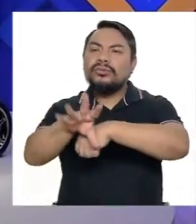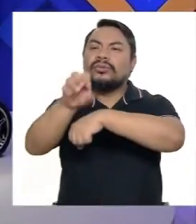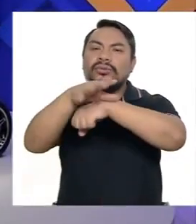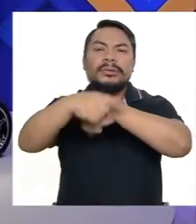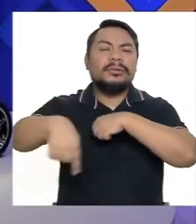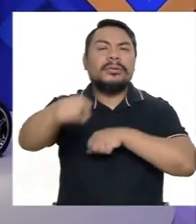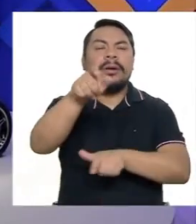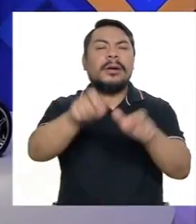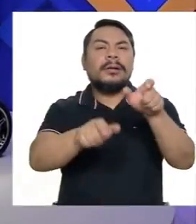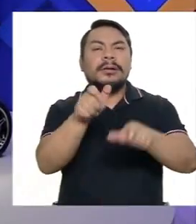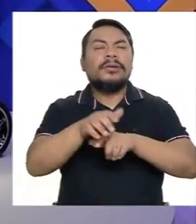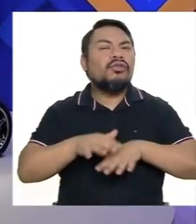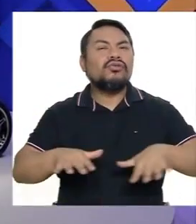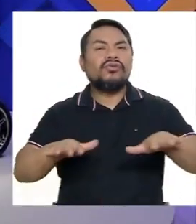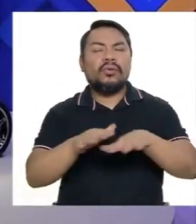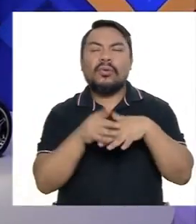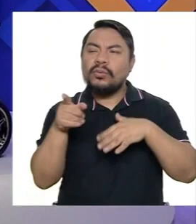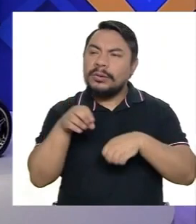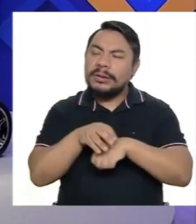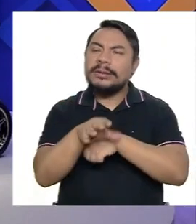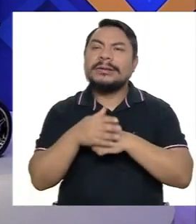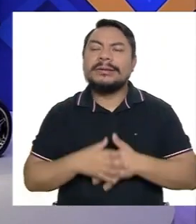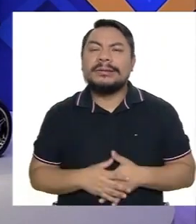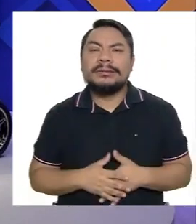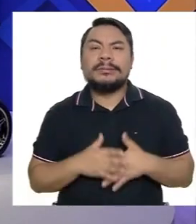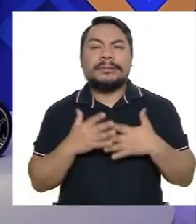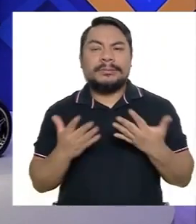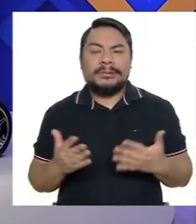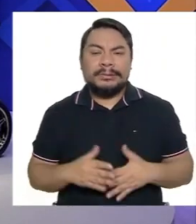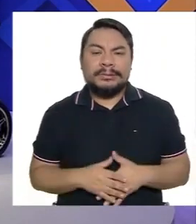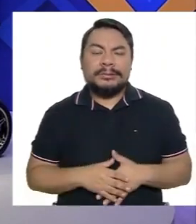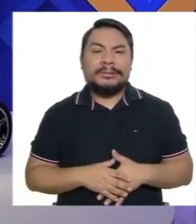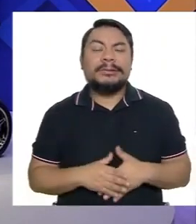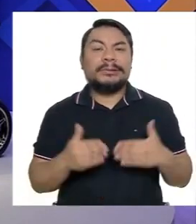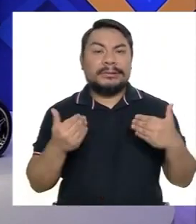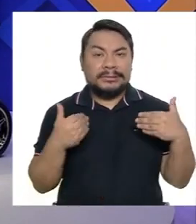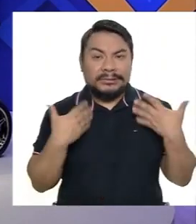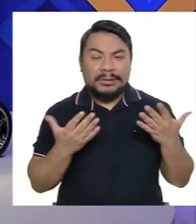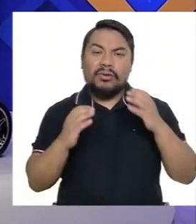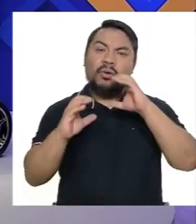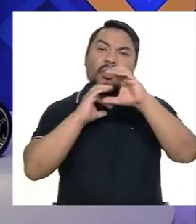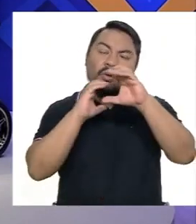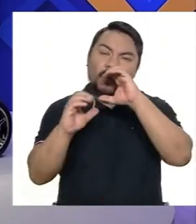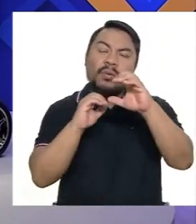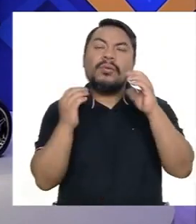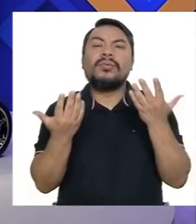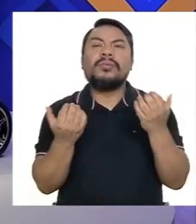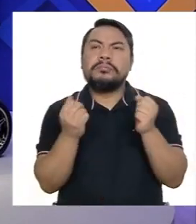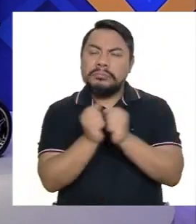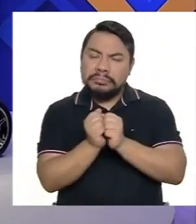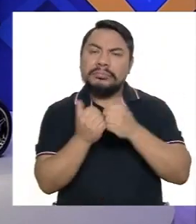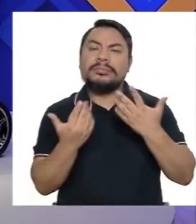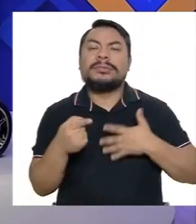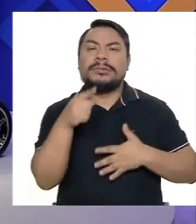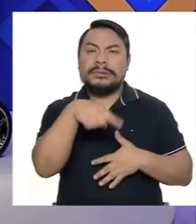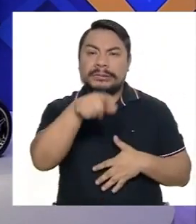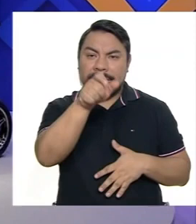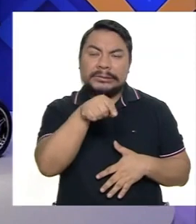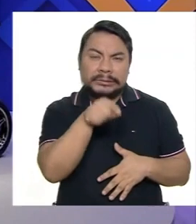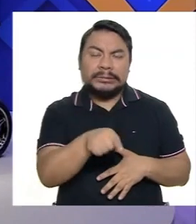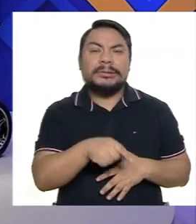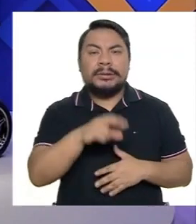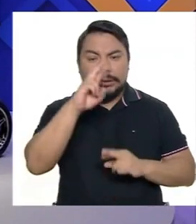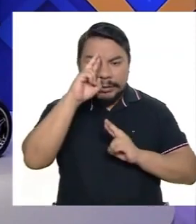darle usted al público en general que, pues, quiere tener una comunicación justamente